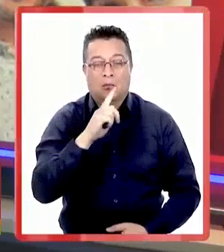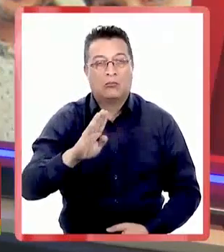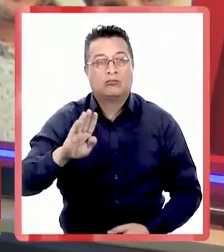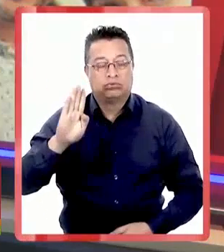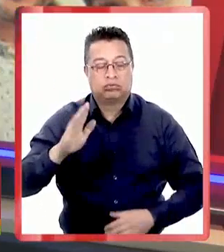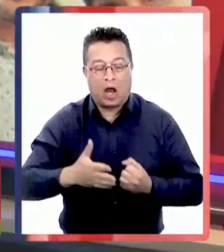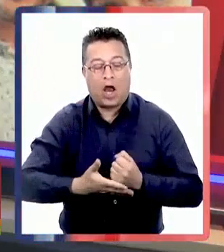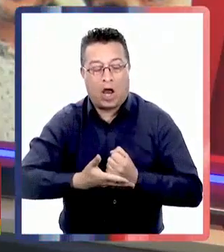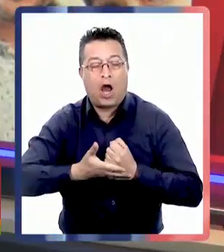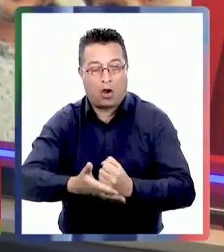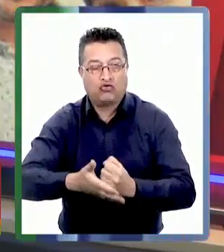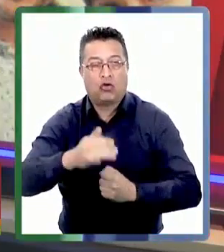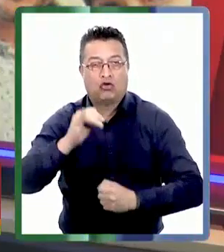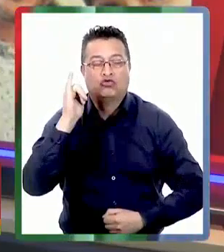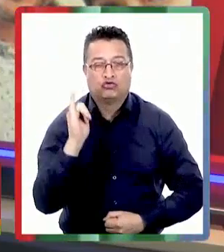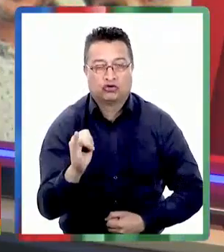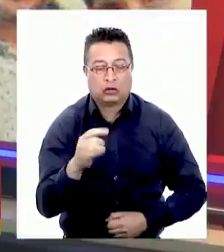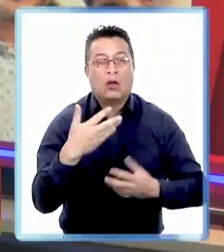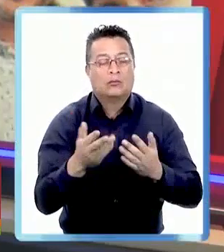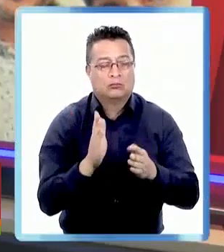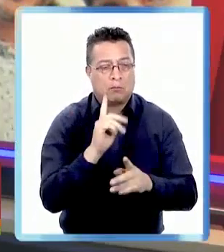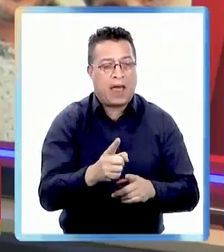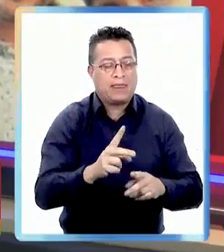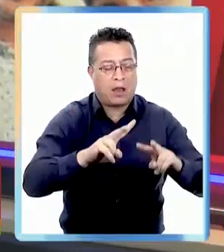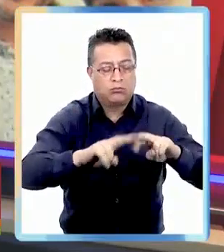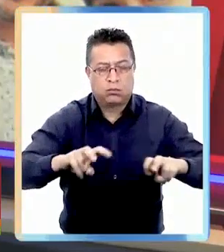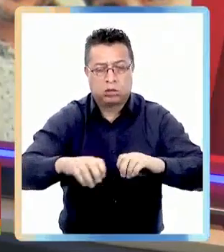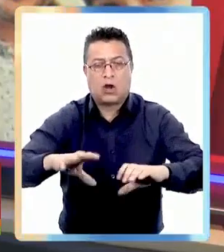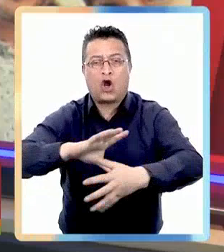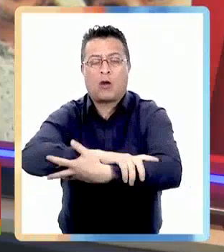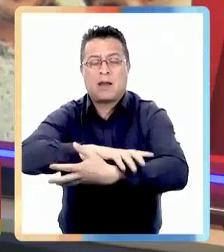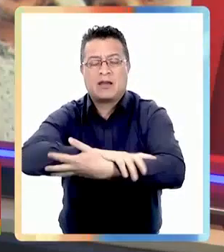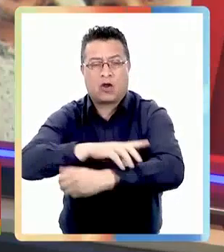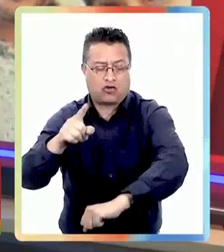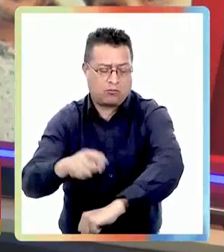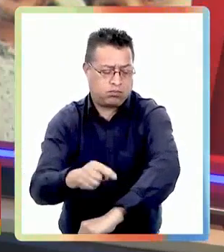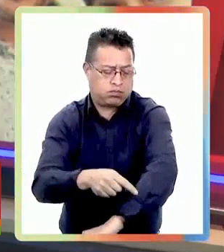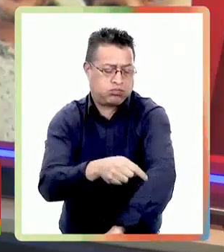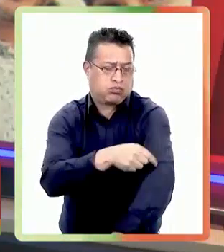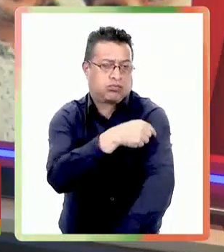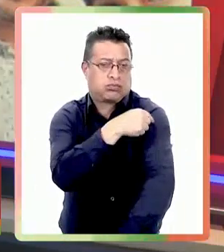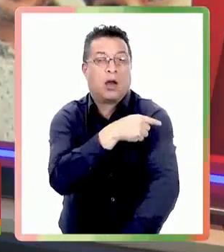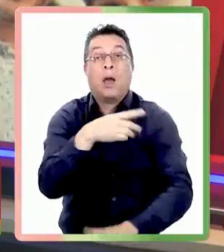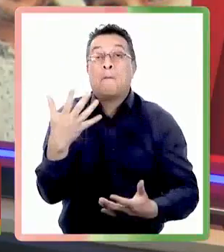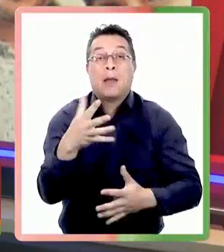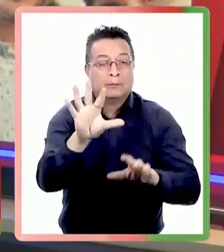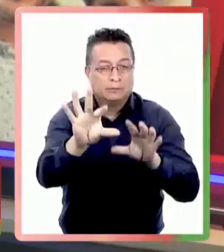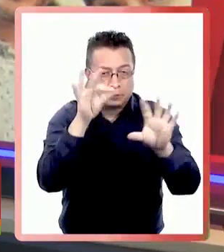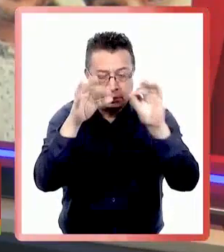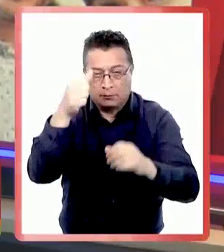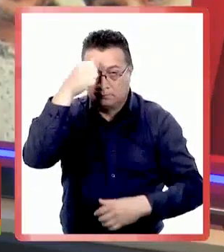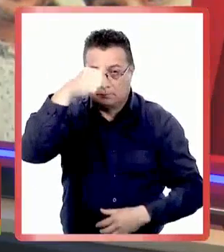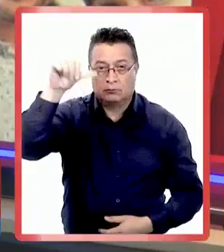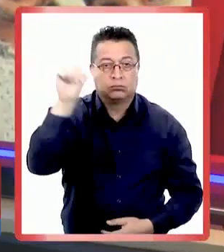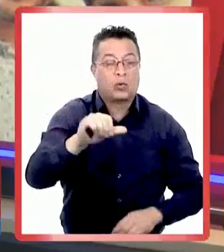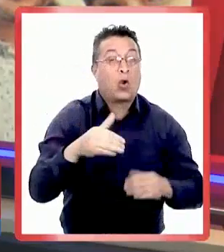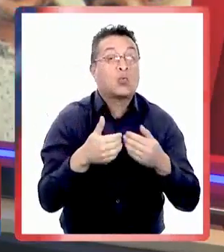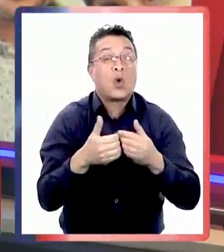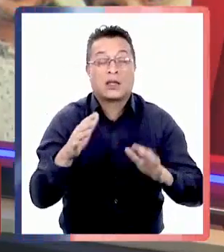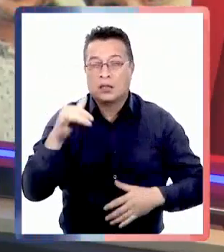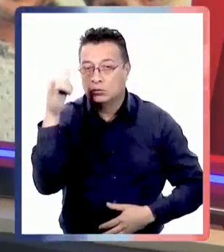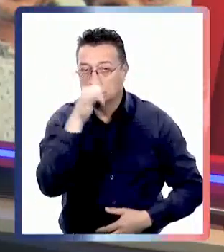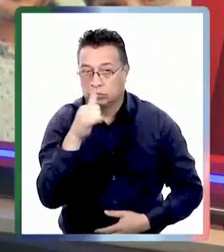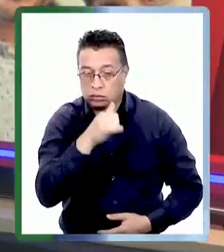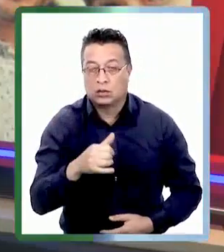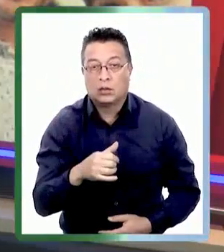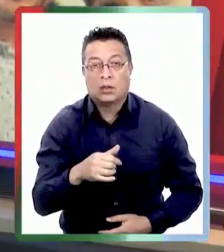colaborar con las investigaciones y ordenó revisar los convenios en cada región del país para detectar y sancionar cualquier